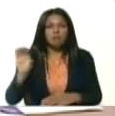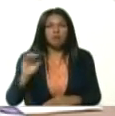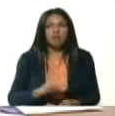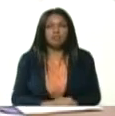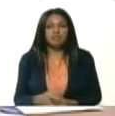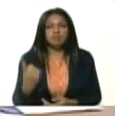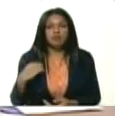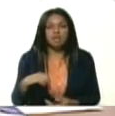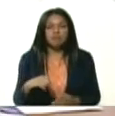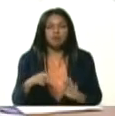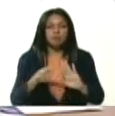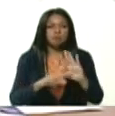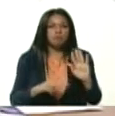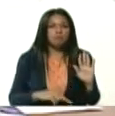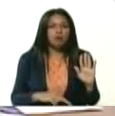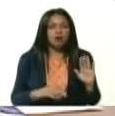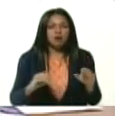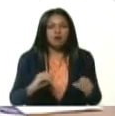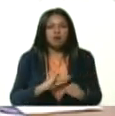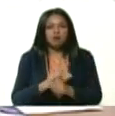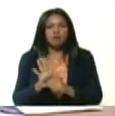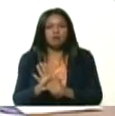donde tenemos contenido el coronavirus.